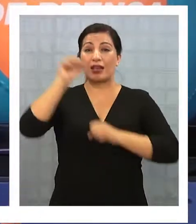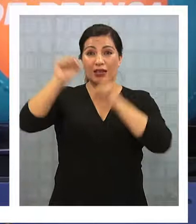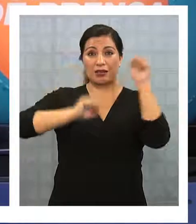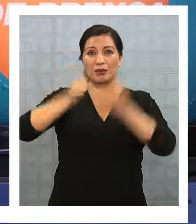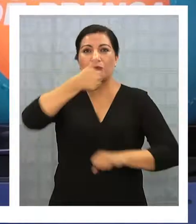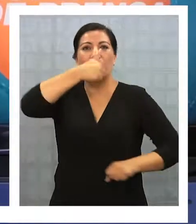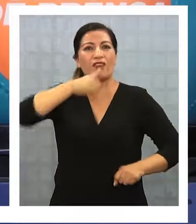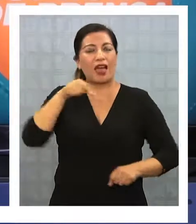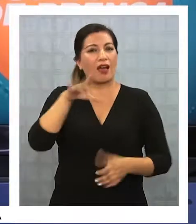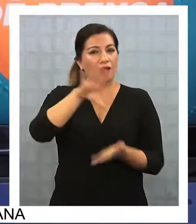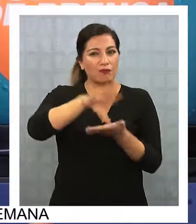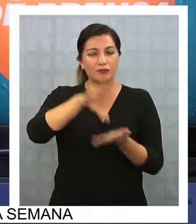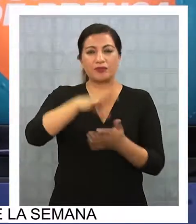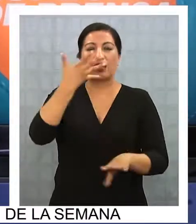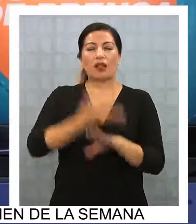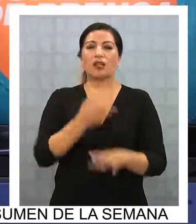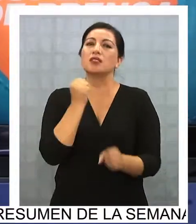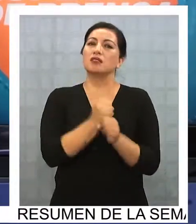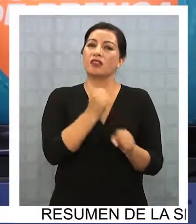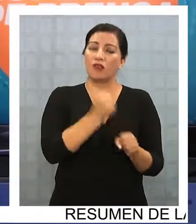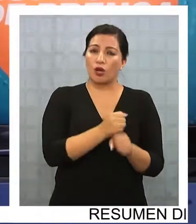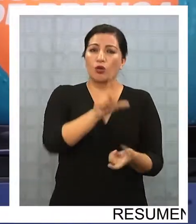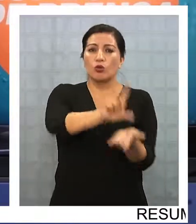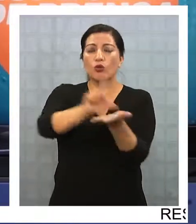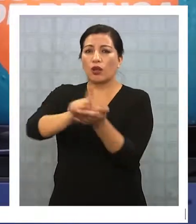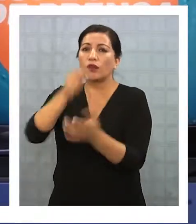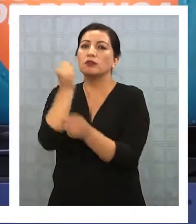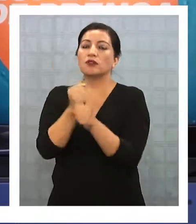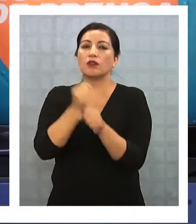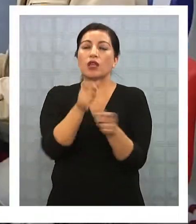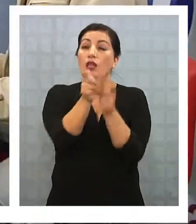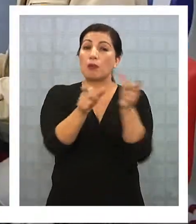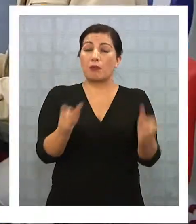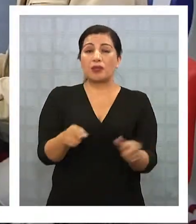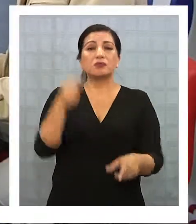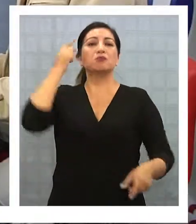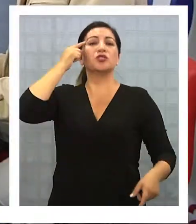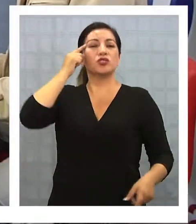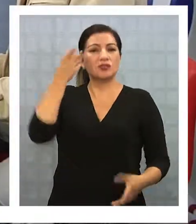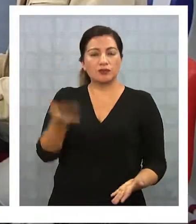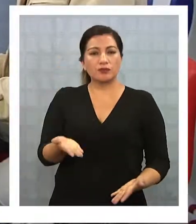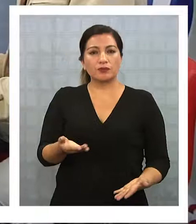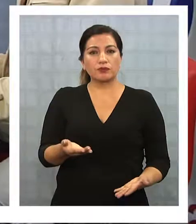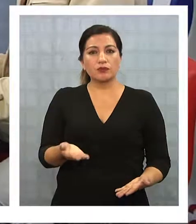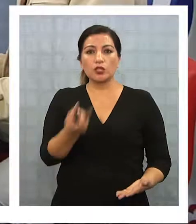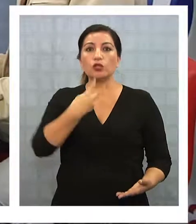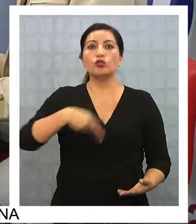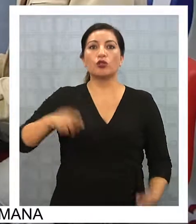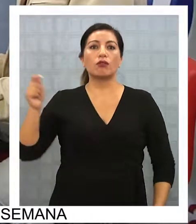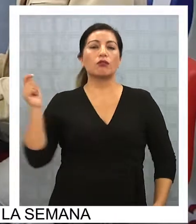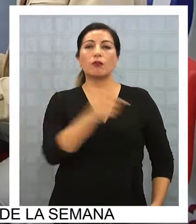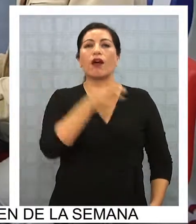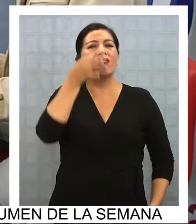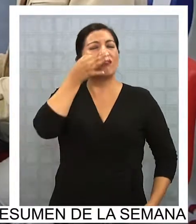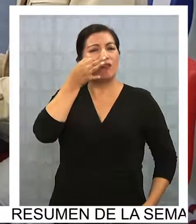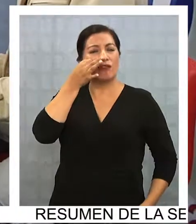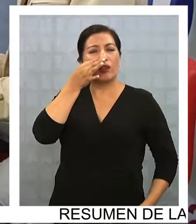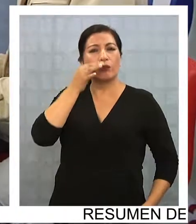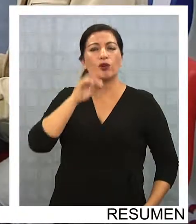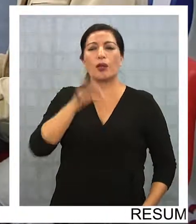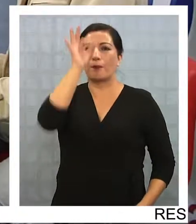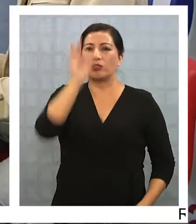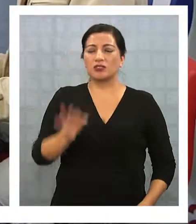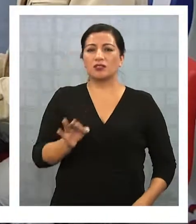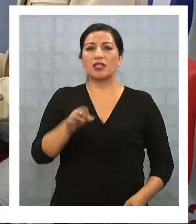la empresa privada y la empresa privada en un país genera empleo puesto de trabajo y eso la gente lo resiente y lo vemos en Trabacano la